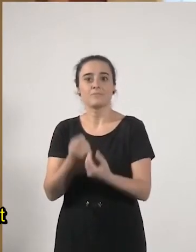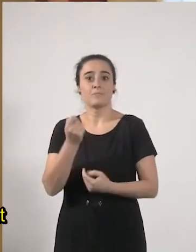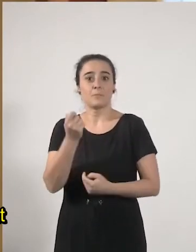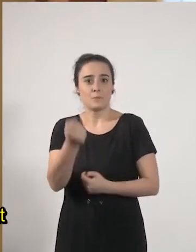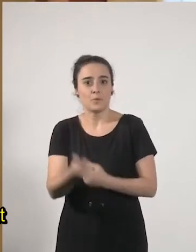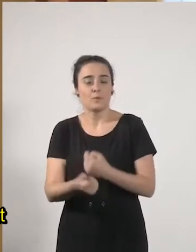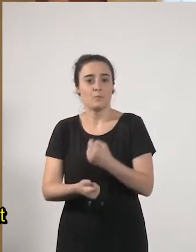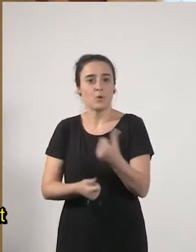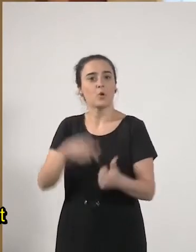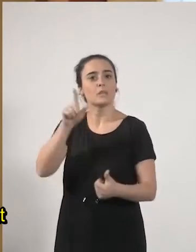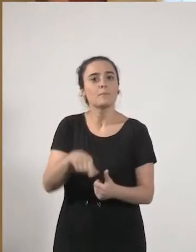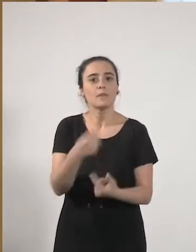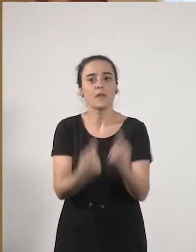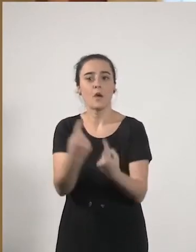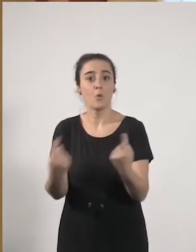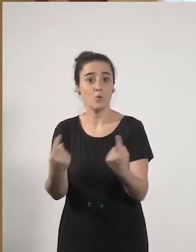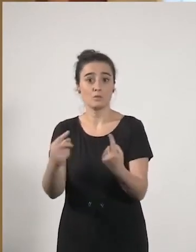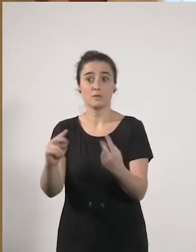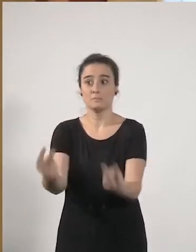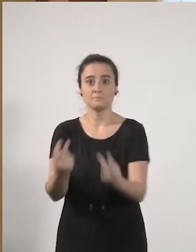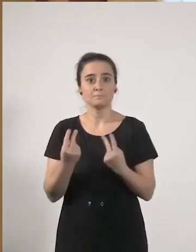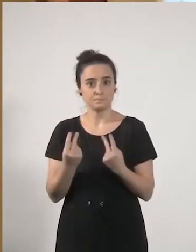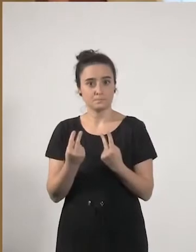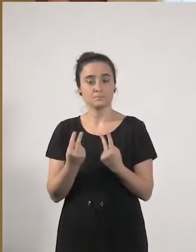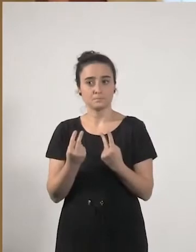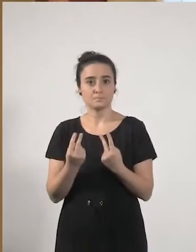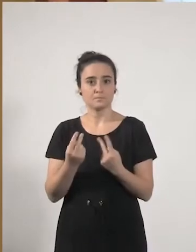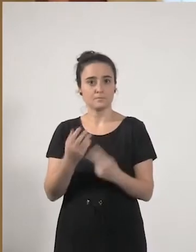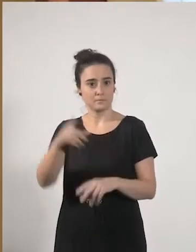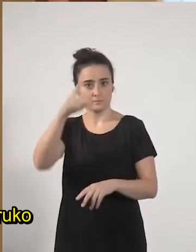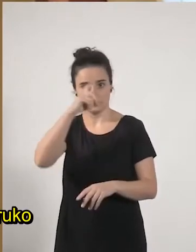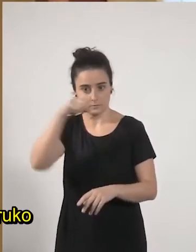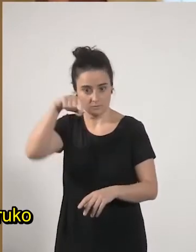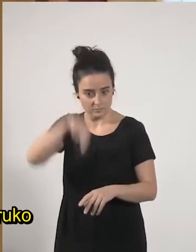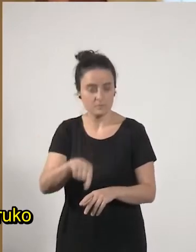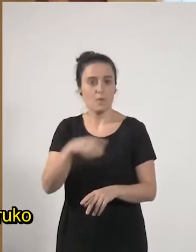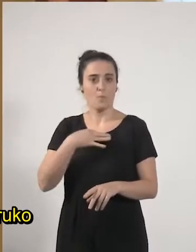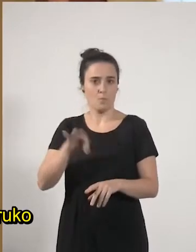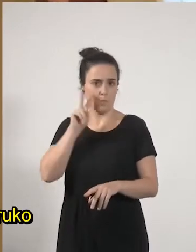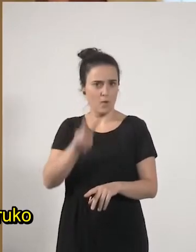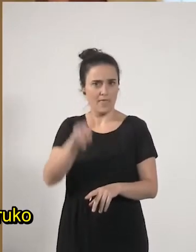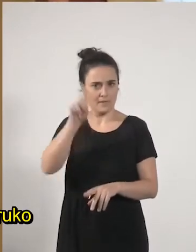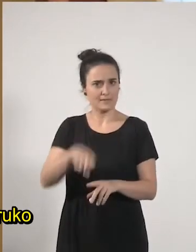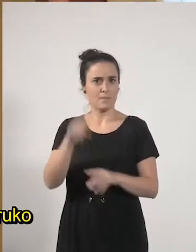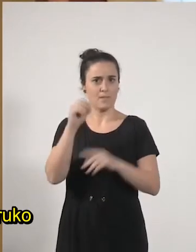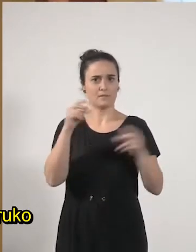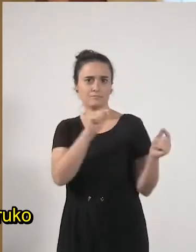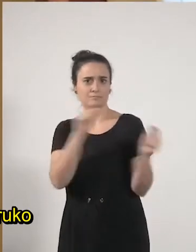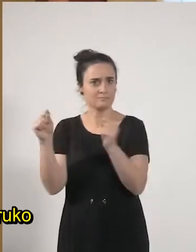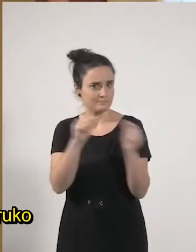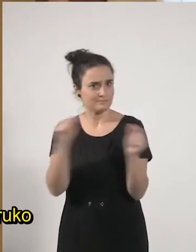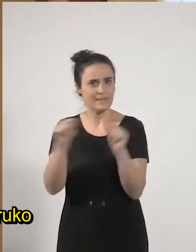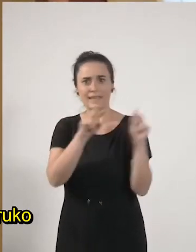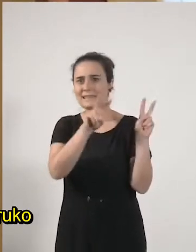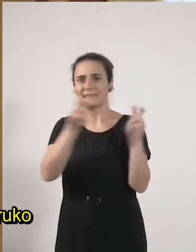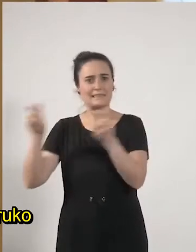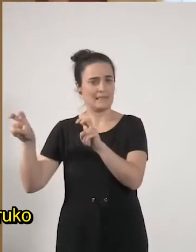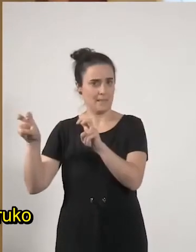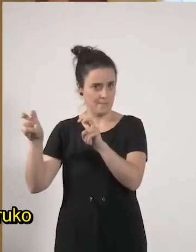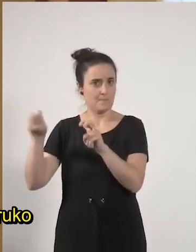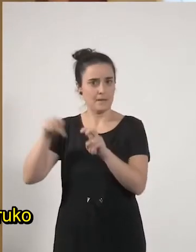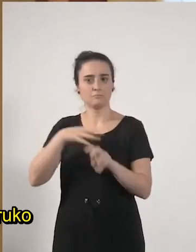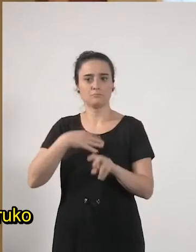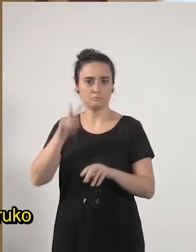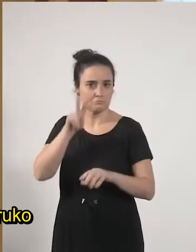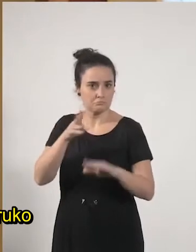birenen entzat, gogoratu nahi dizuet, ikus gai daudela hor, dainarte, pasatu ditugun, gaien inguruko mainguru